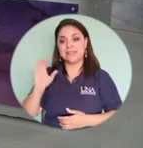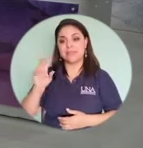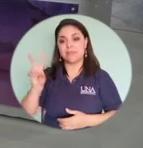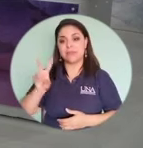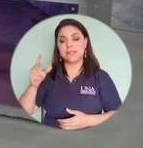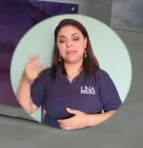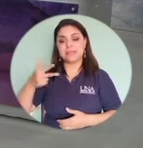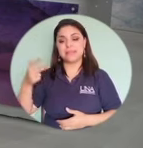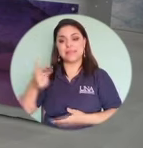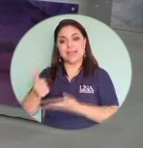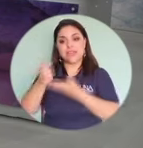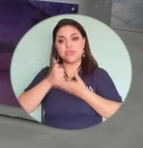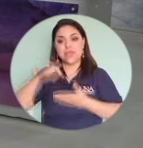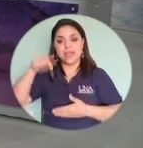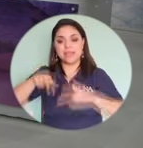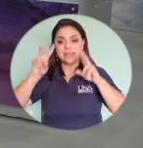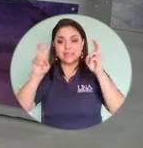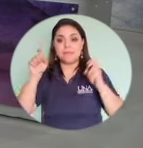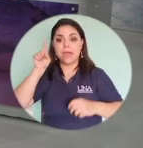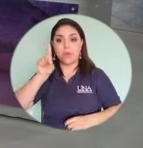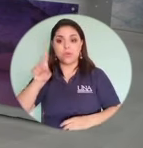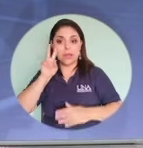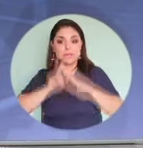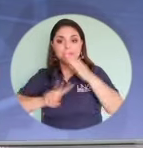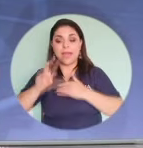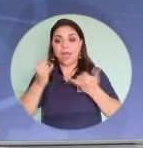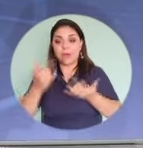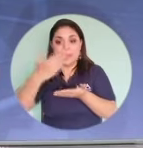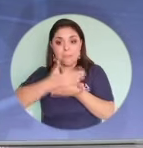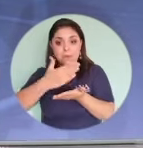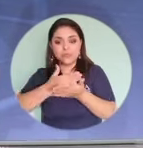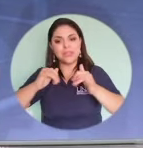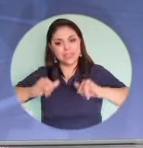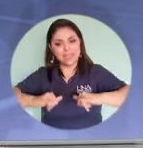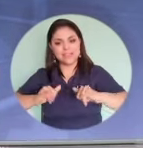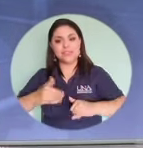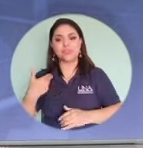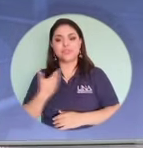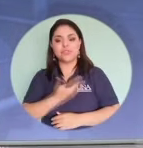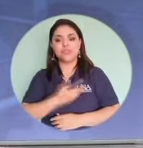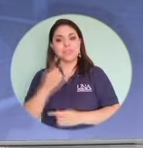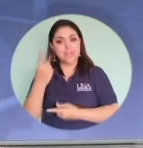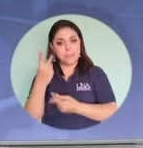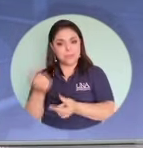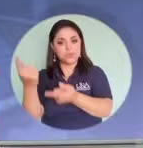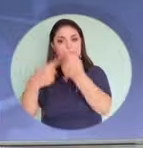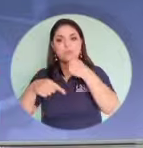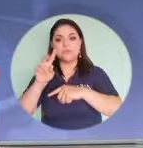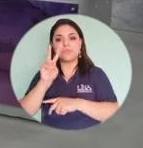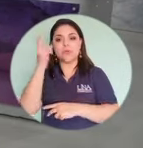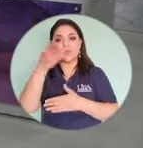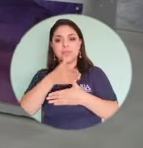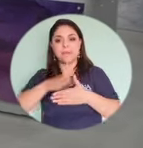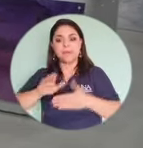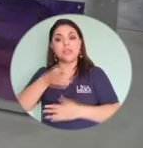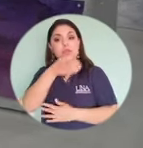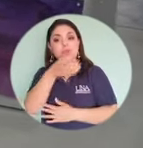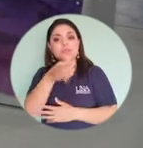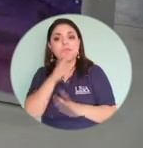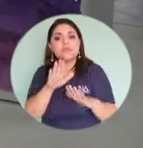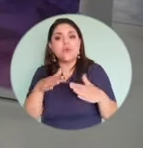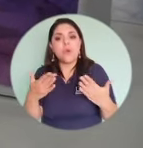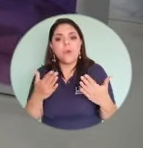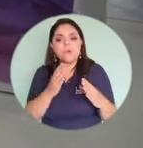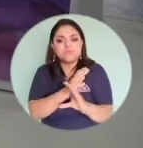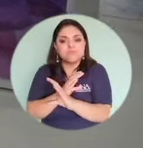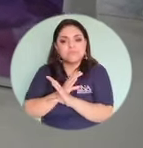colaborarnos con este tema en una mirada. Vamos a una pausa, quédese con nosotros que ya volvemos con un segundo bloque con consejos sobre